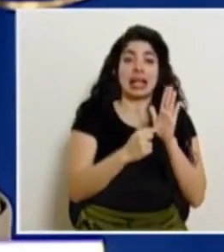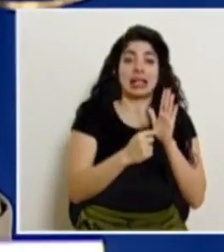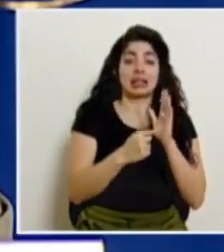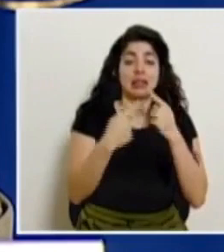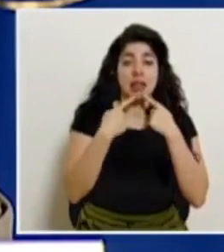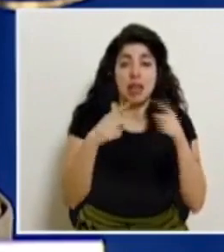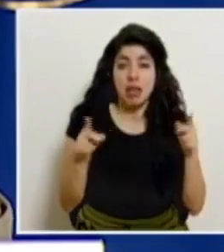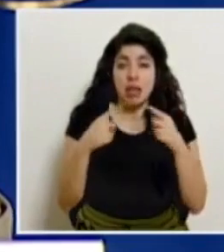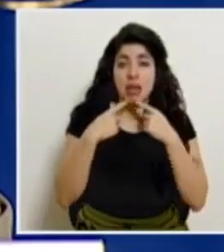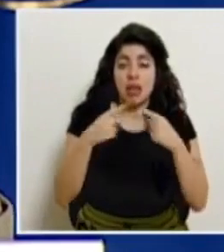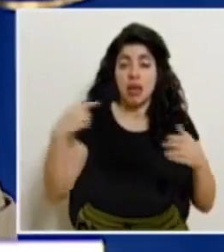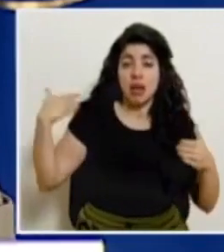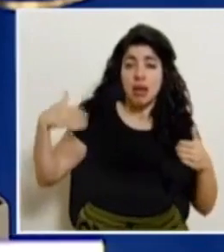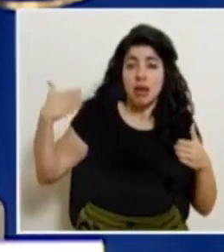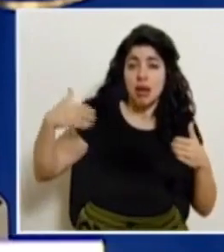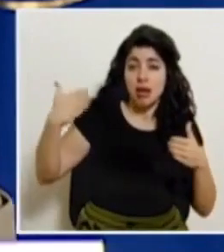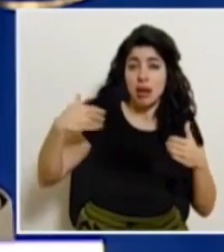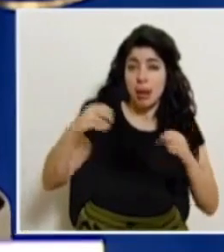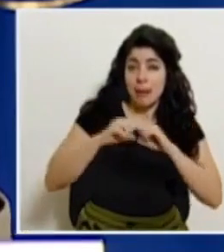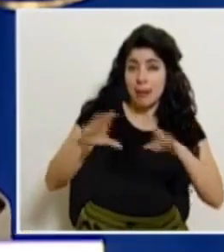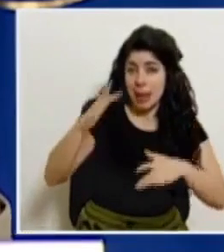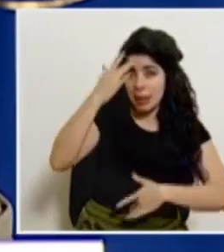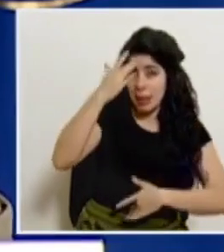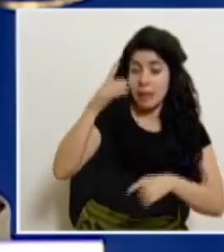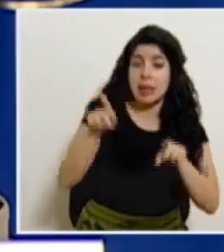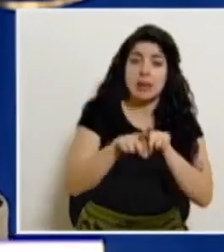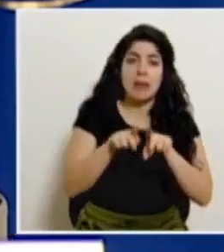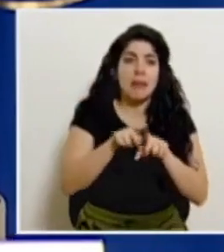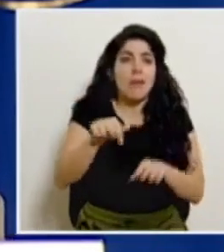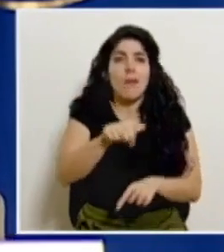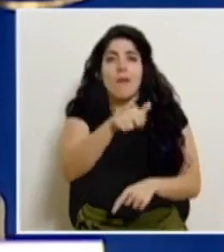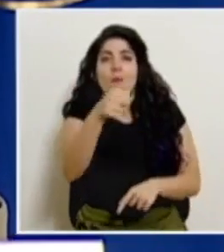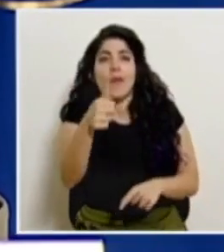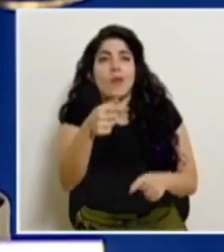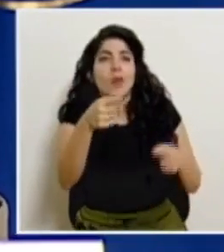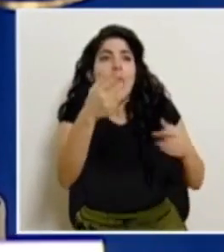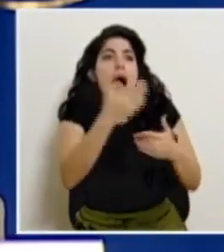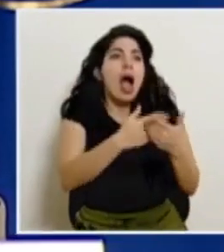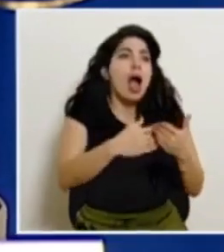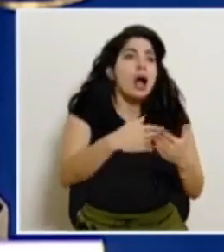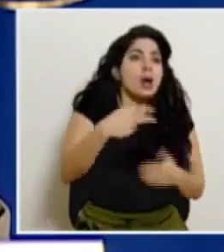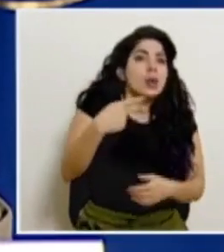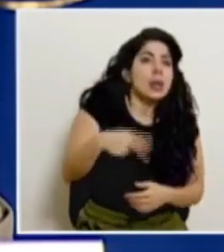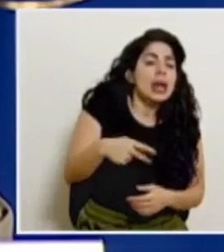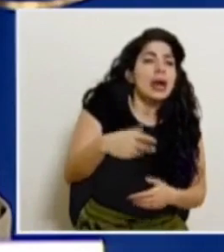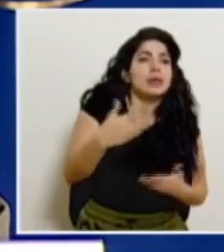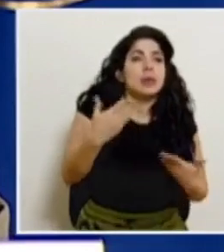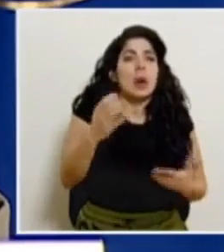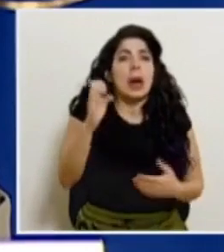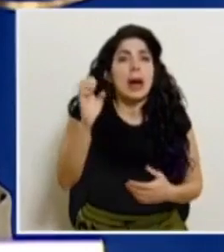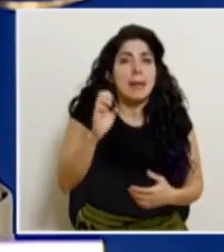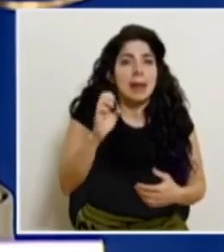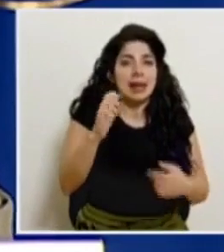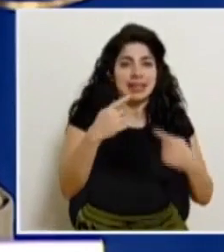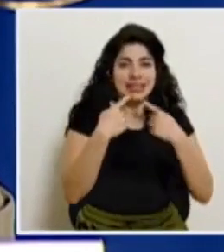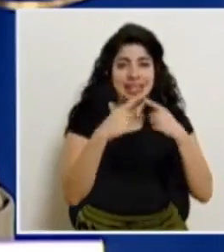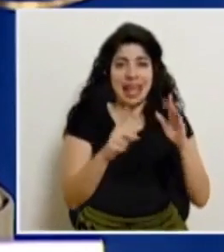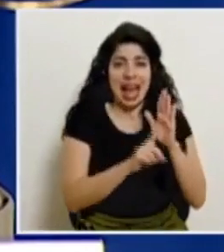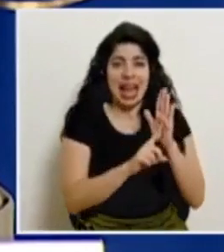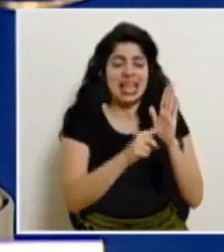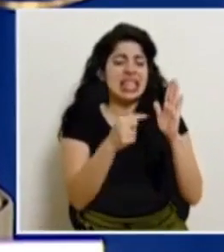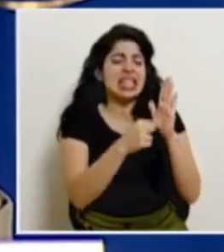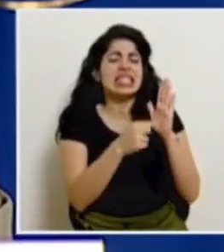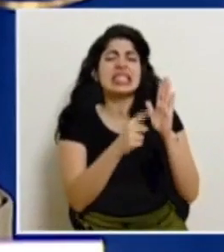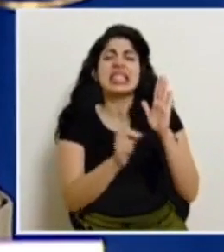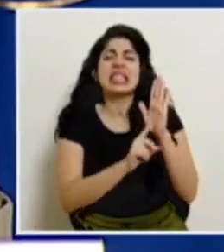emitiendo durante toda esta pandemia, así como las que emitimos cuando hay otro tipo de situaciones de riesgo, de eventos de emergencia, tienen como